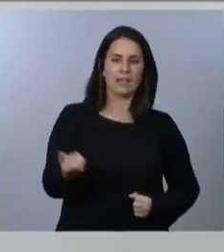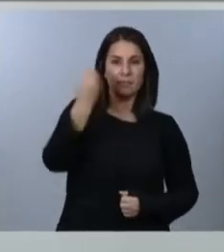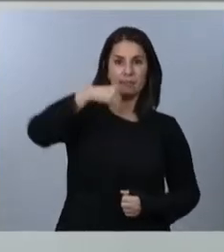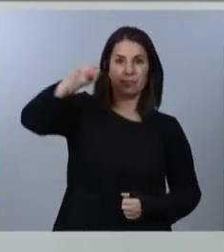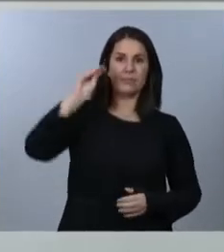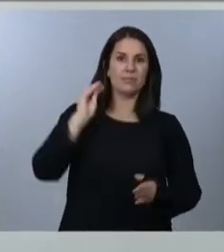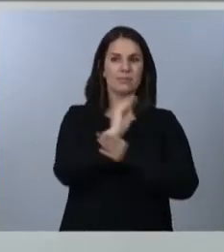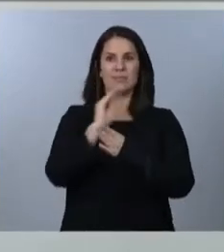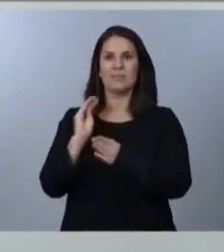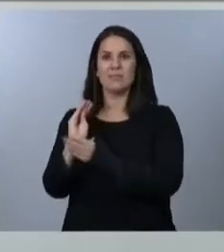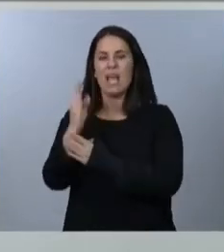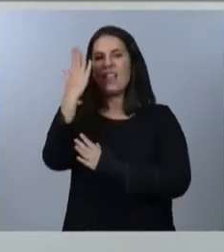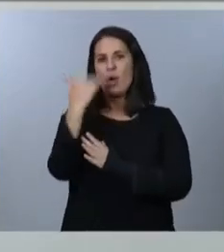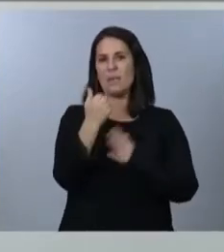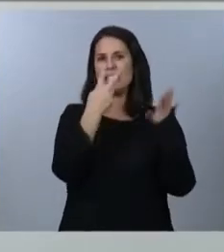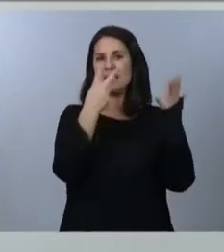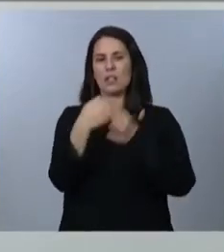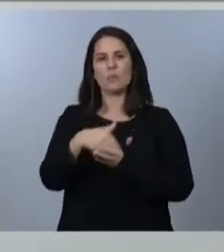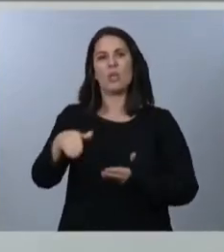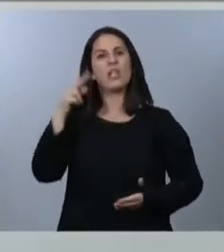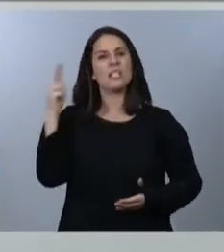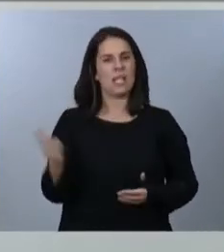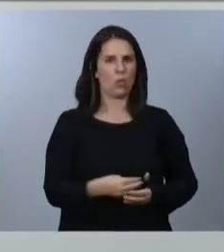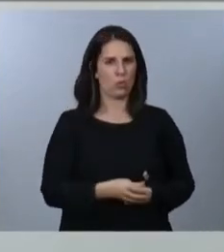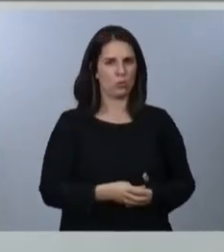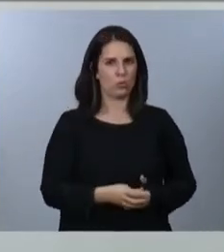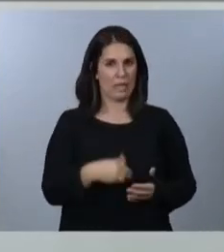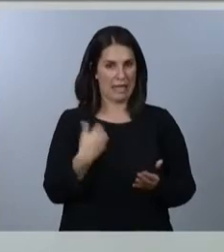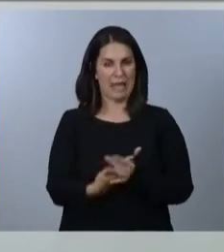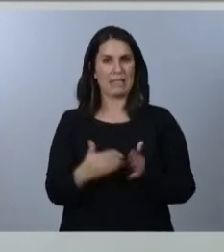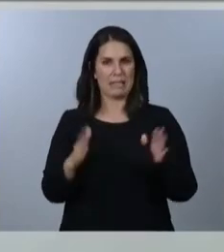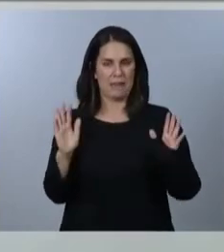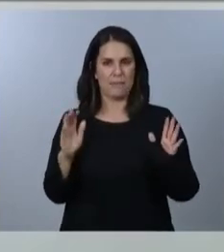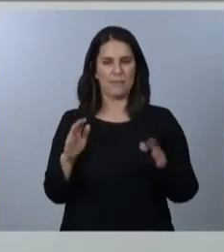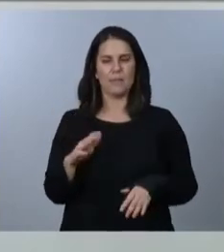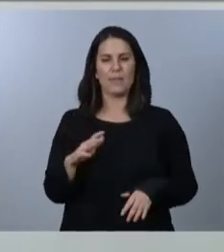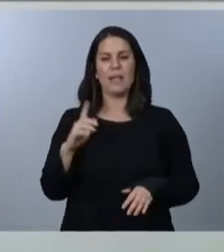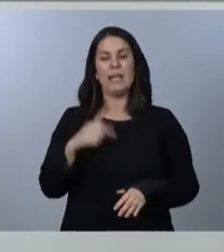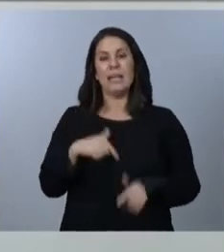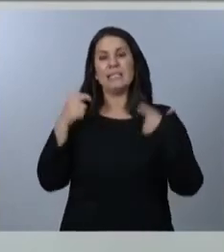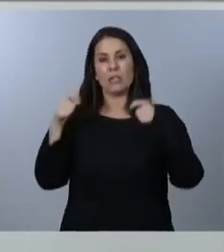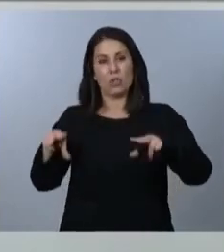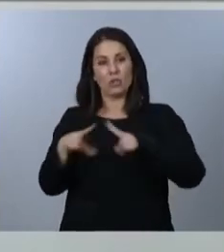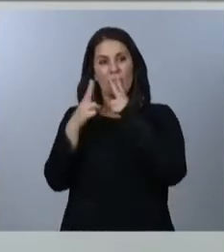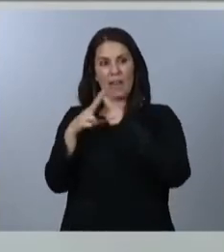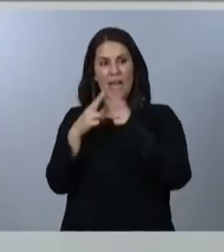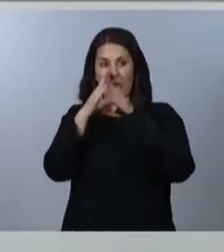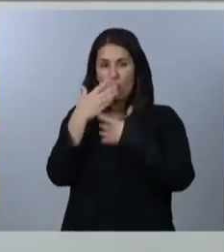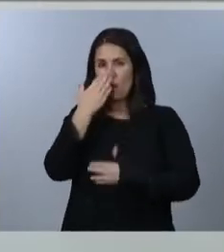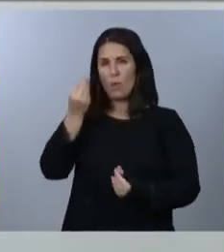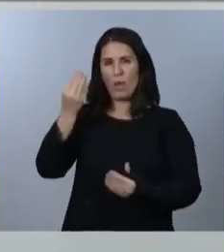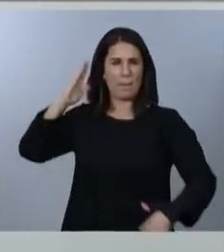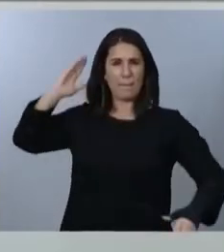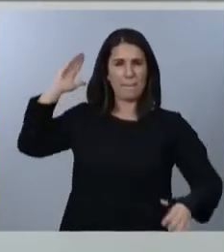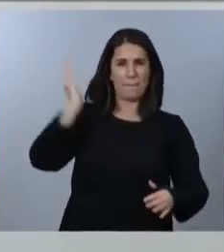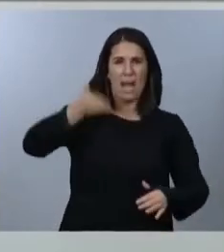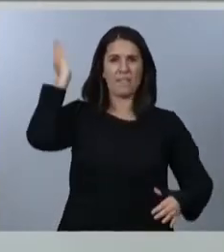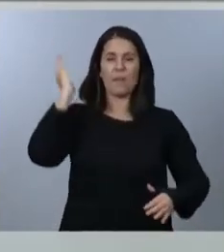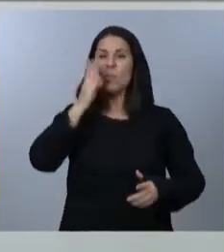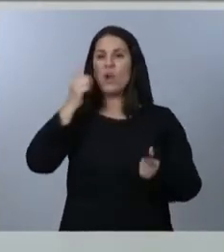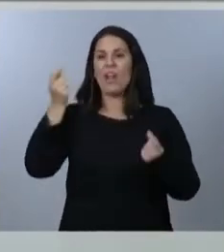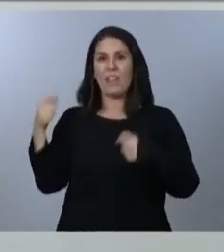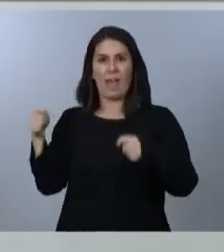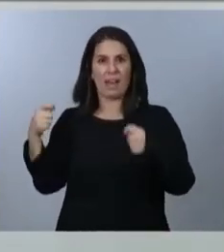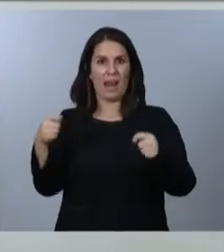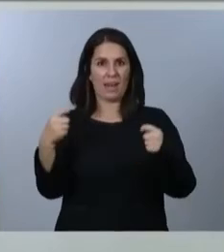.700 millones de euros. Y las ayudas a sectores que, desgraciadamente, se están viendo muy damnificados como consecuencia de los cierres que estamos viendo